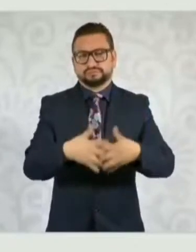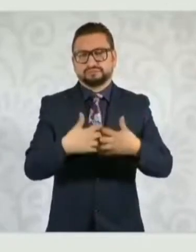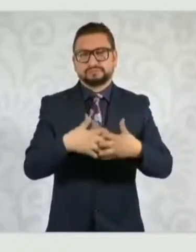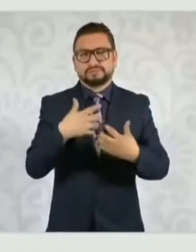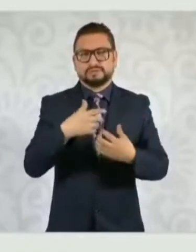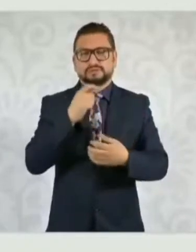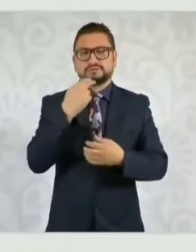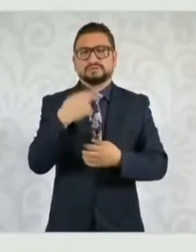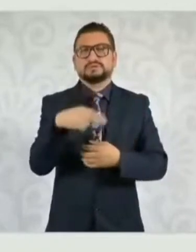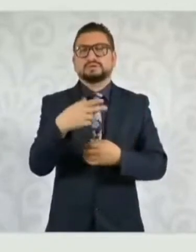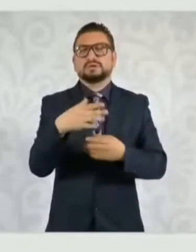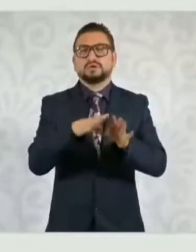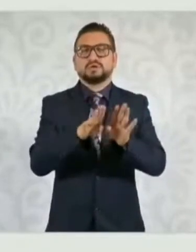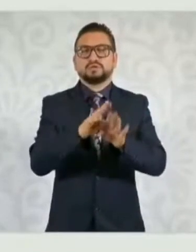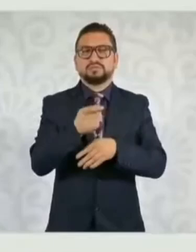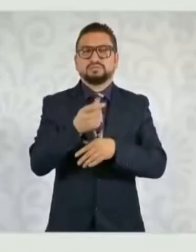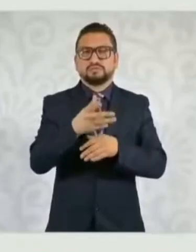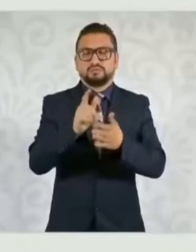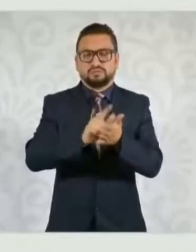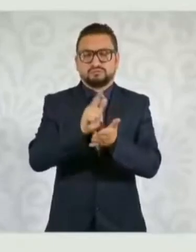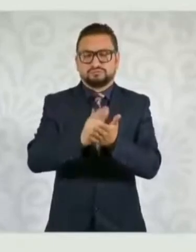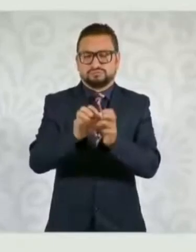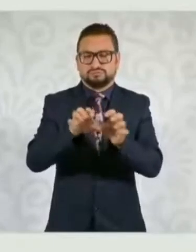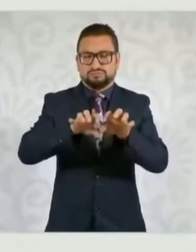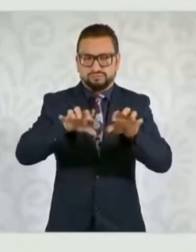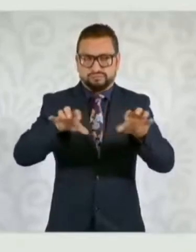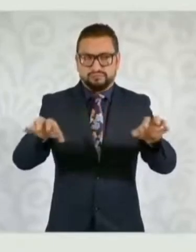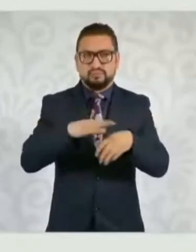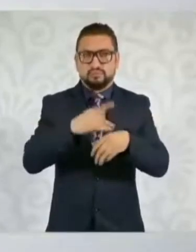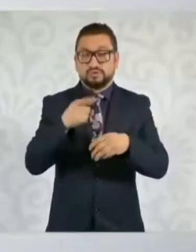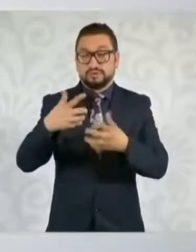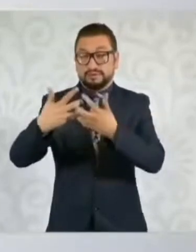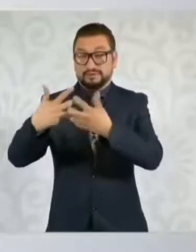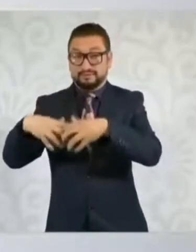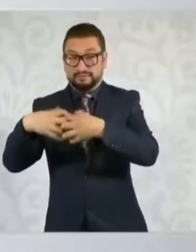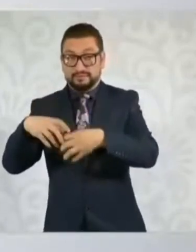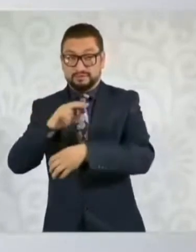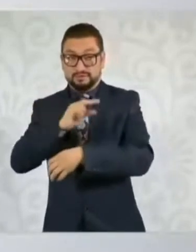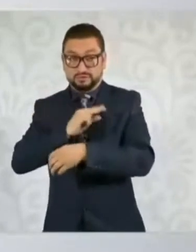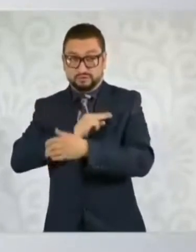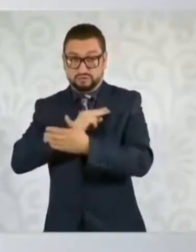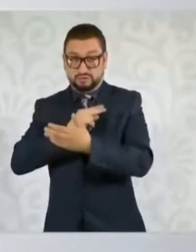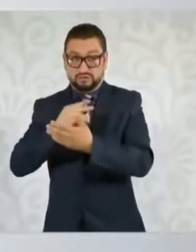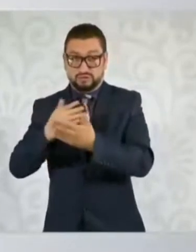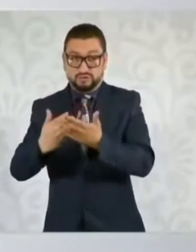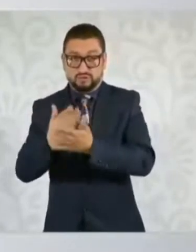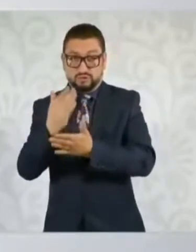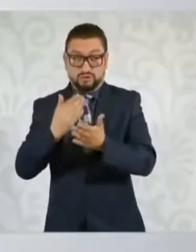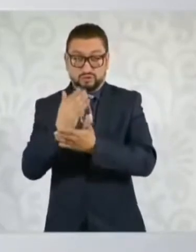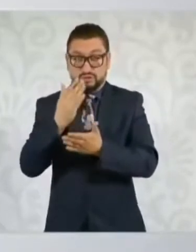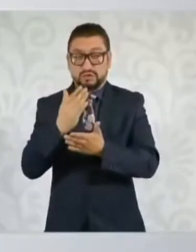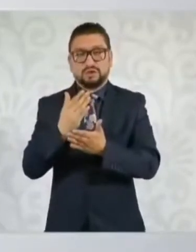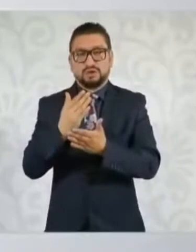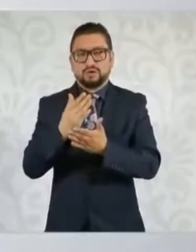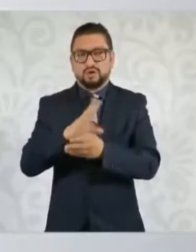denominación de estricta separación legal no permite a las empresas públicas su eficiencia